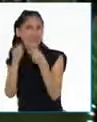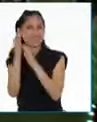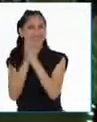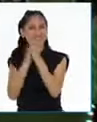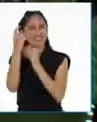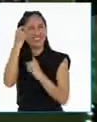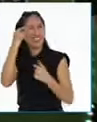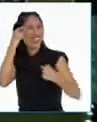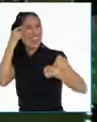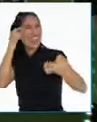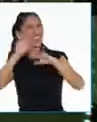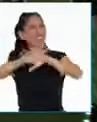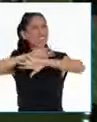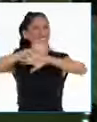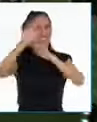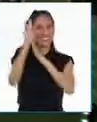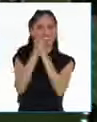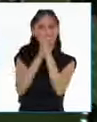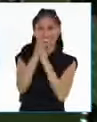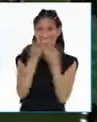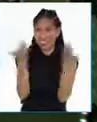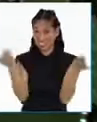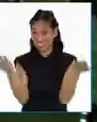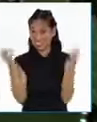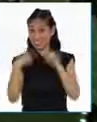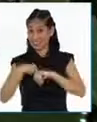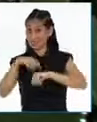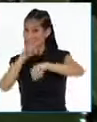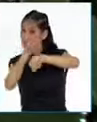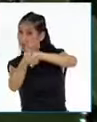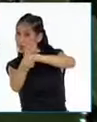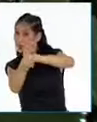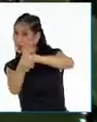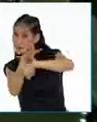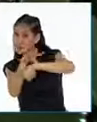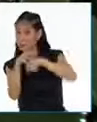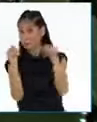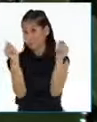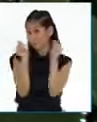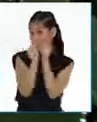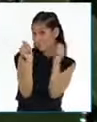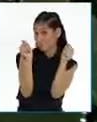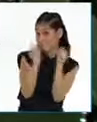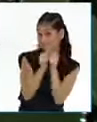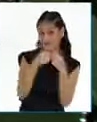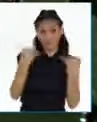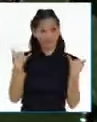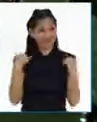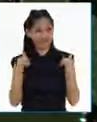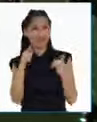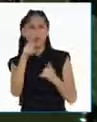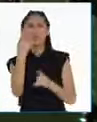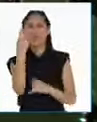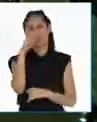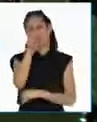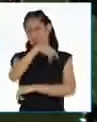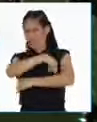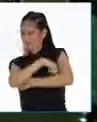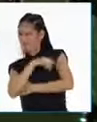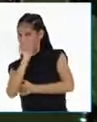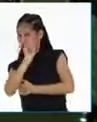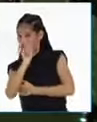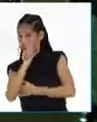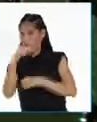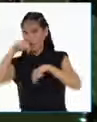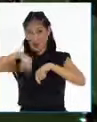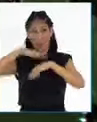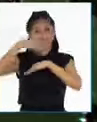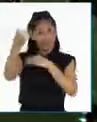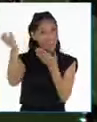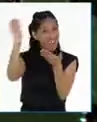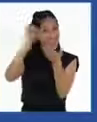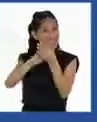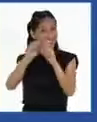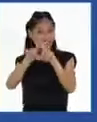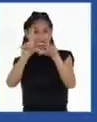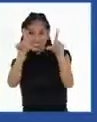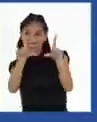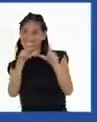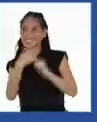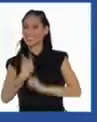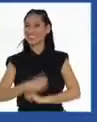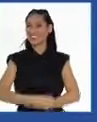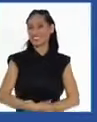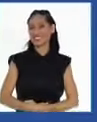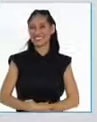cuerpo alerta. Así que les recomiendo que nos acompañen y no te vayas porque volvemos para entrar al mágico mundo de Decao.